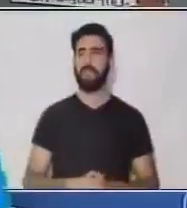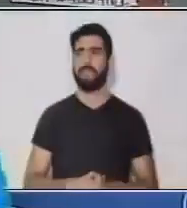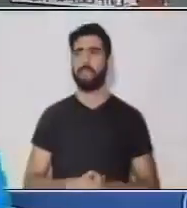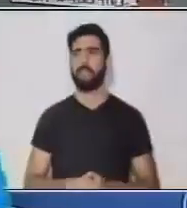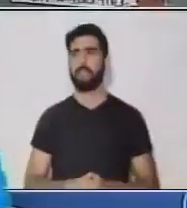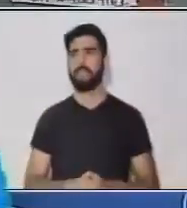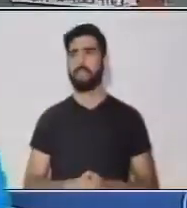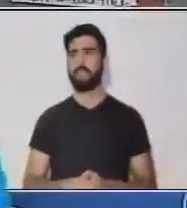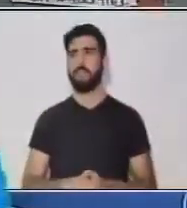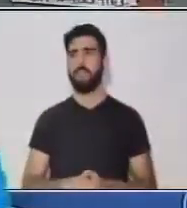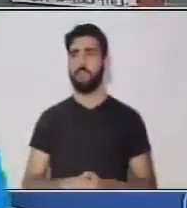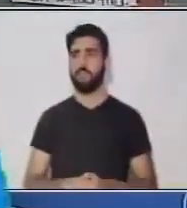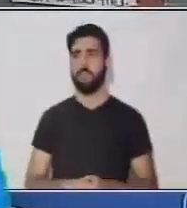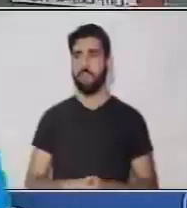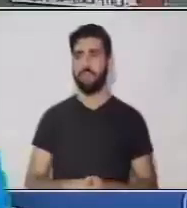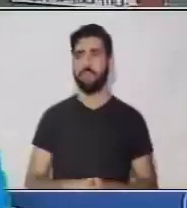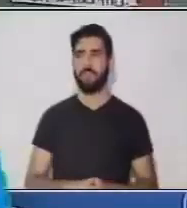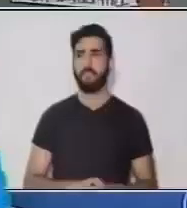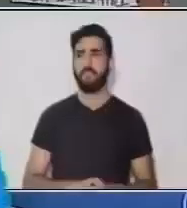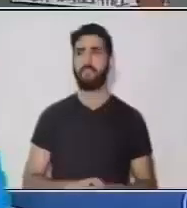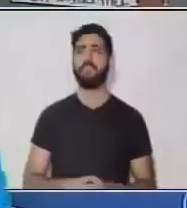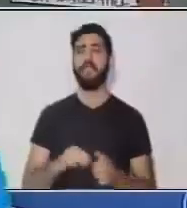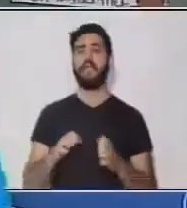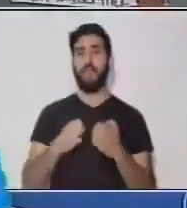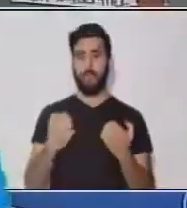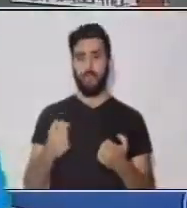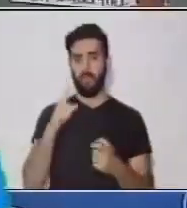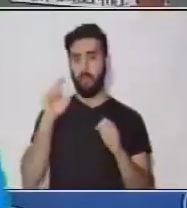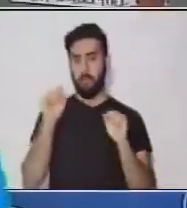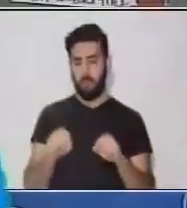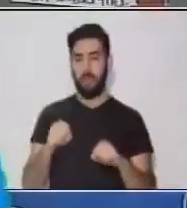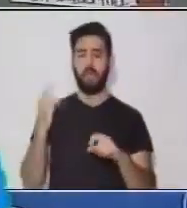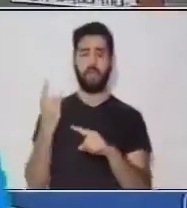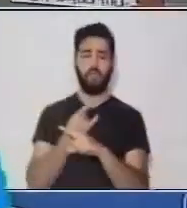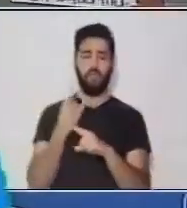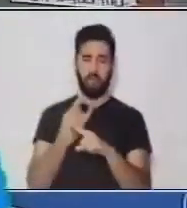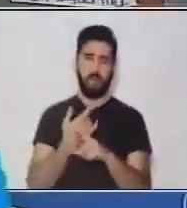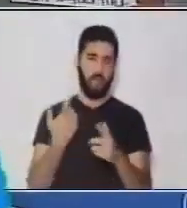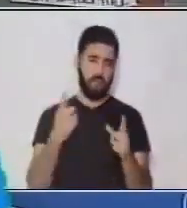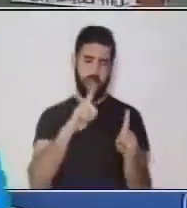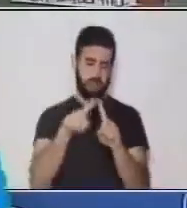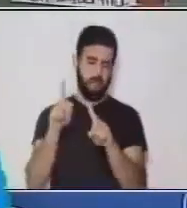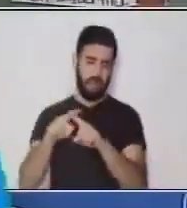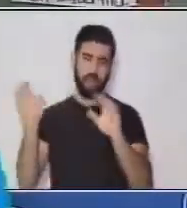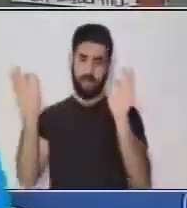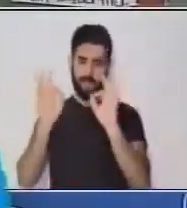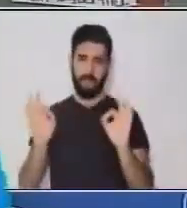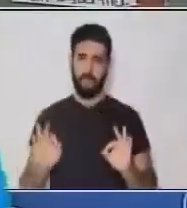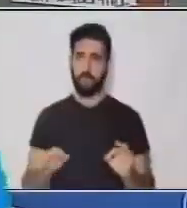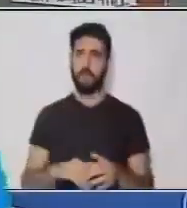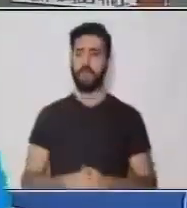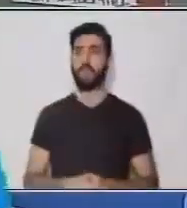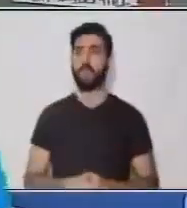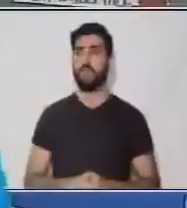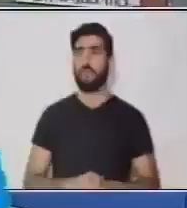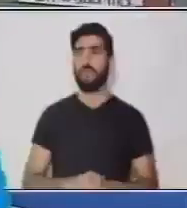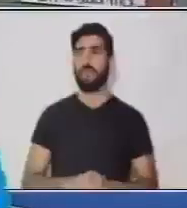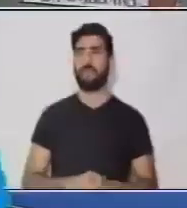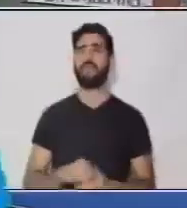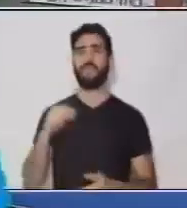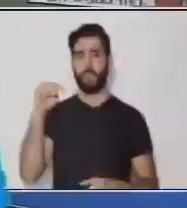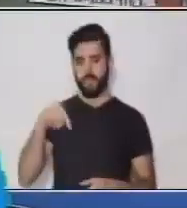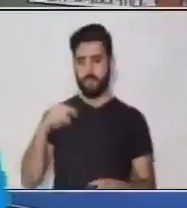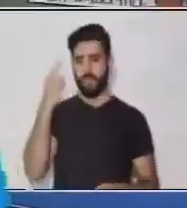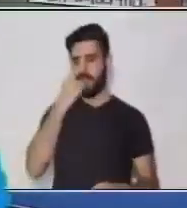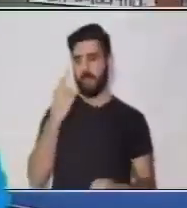neumático a la moto... ¿Verdad? Entonces... Pueden utilizar también llanta... Muy bien... La sinonimia... La vamos a utilizar